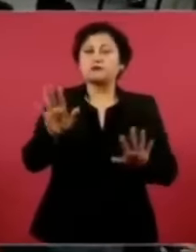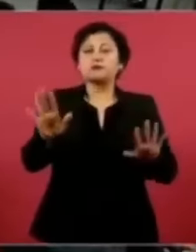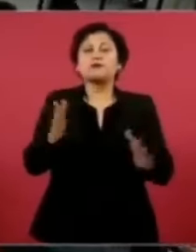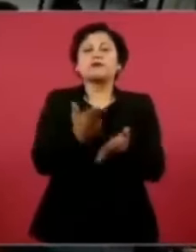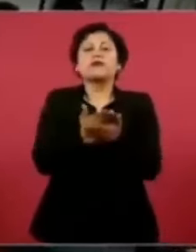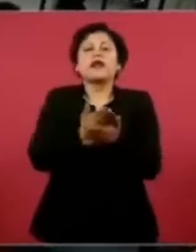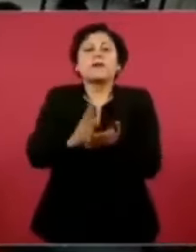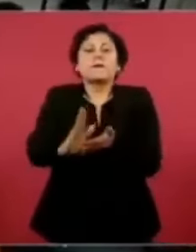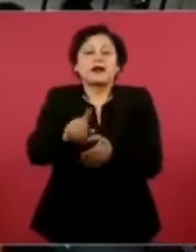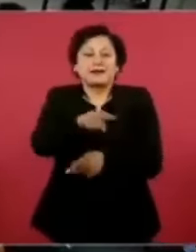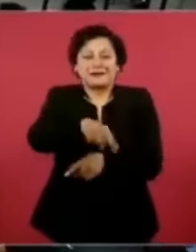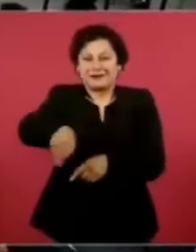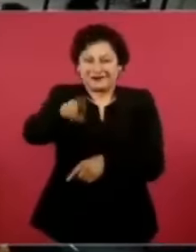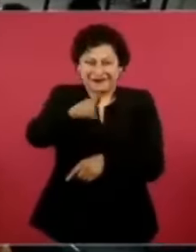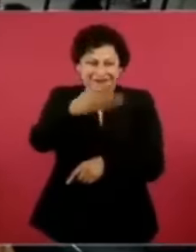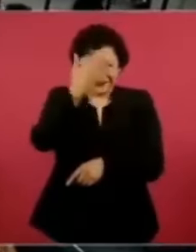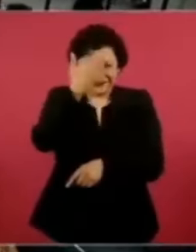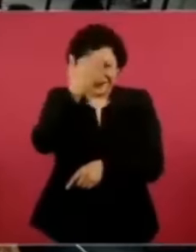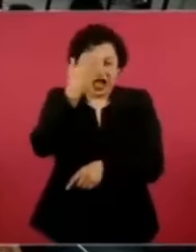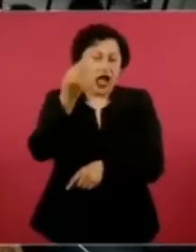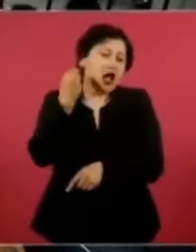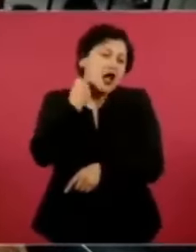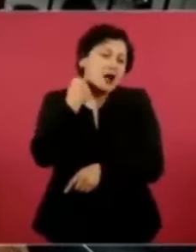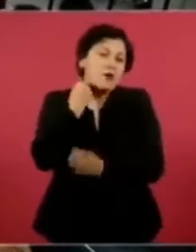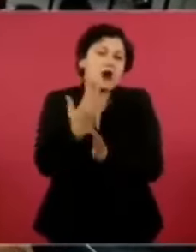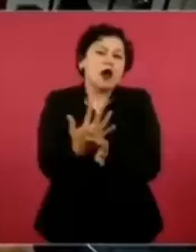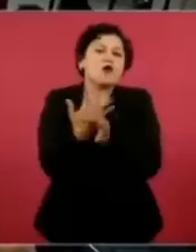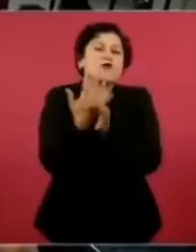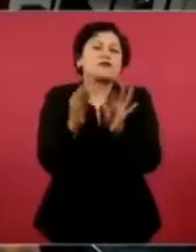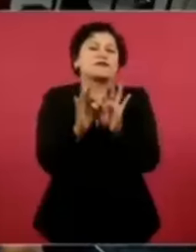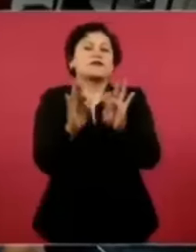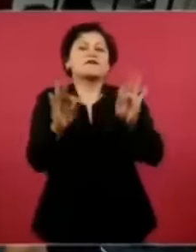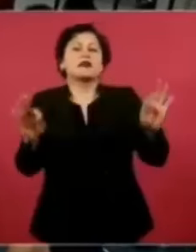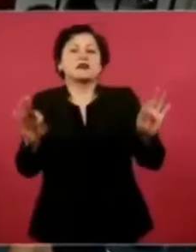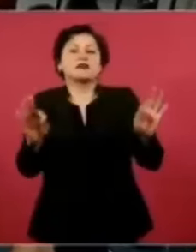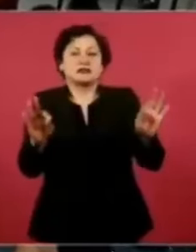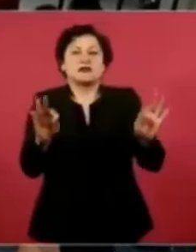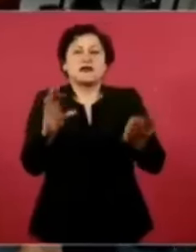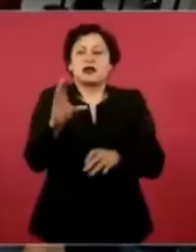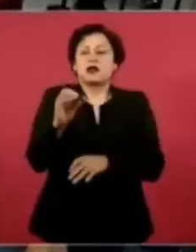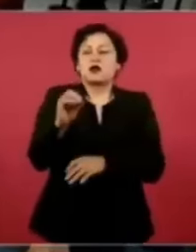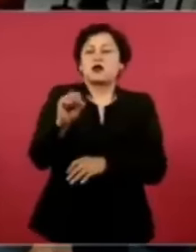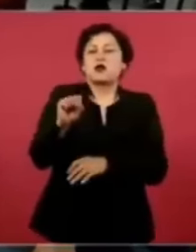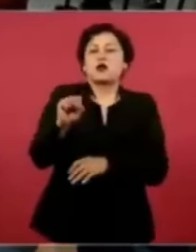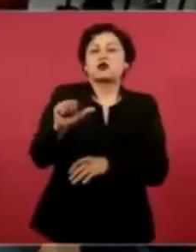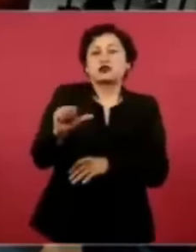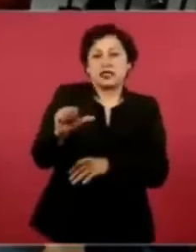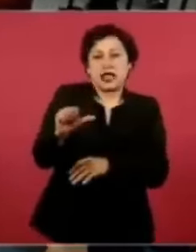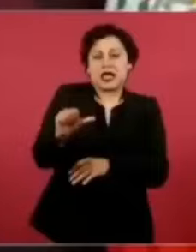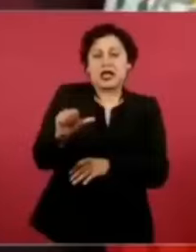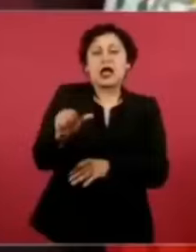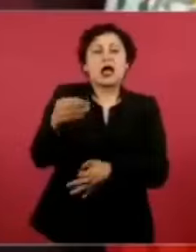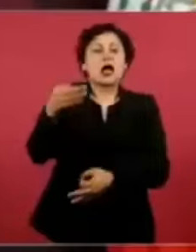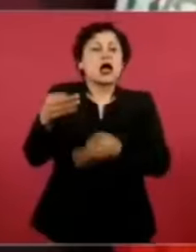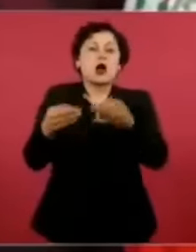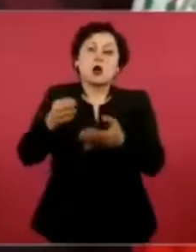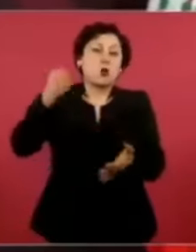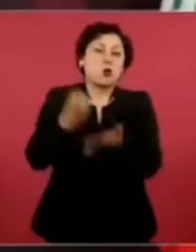juzgada, o sea, como mandato divino ya,